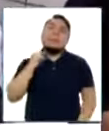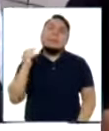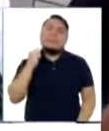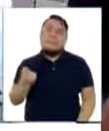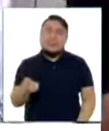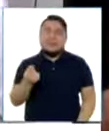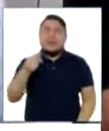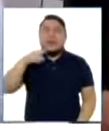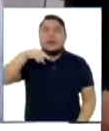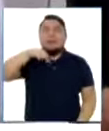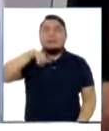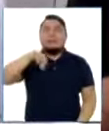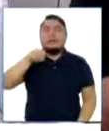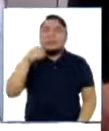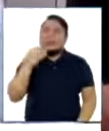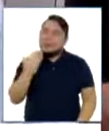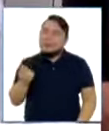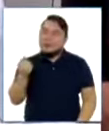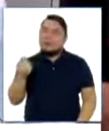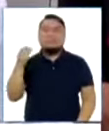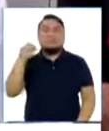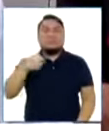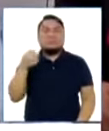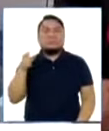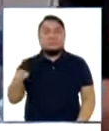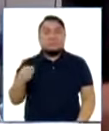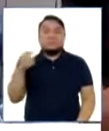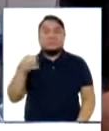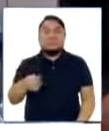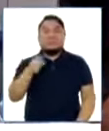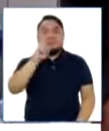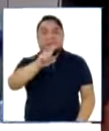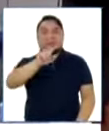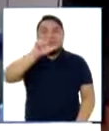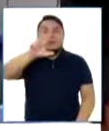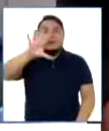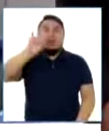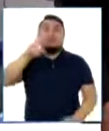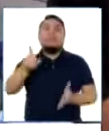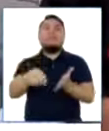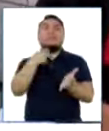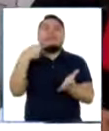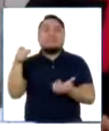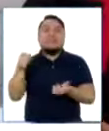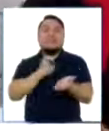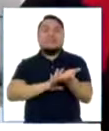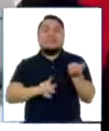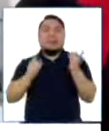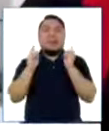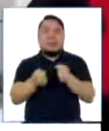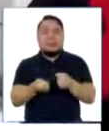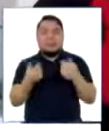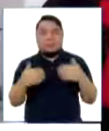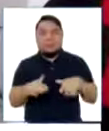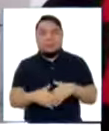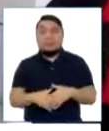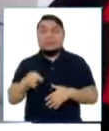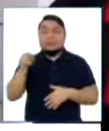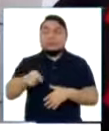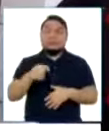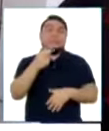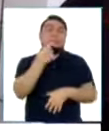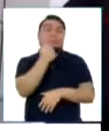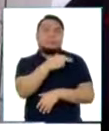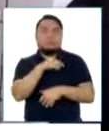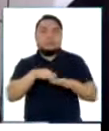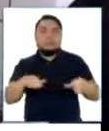Bautista, porque efectivamente estamos en su 138 donación. El Instituto del Niño de San Borja atiende